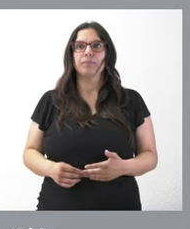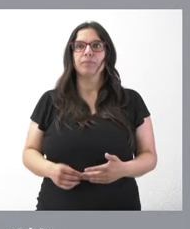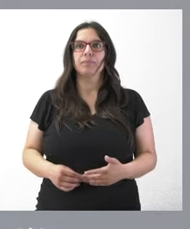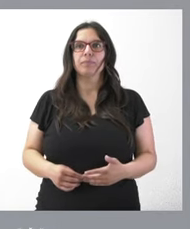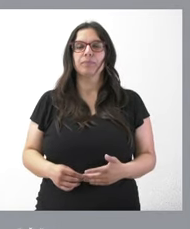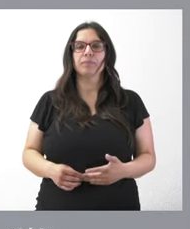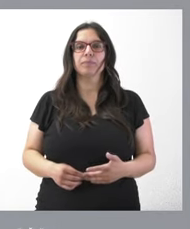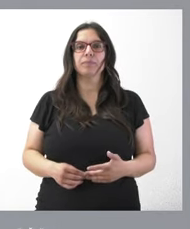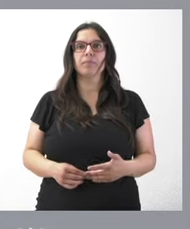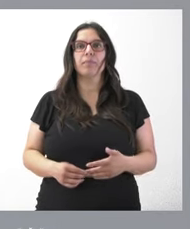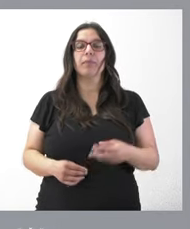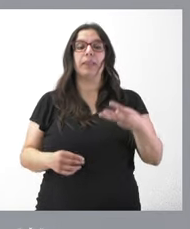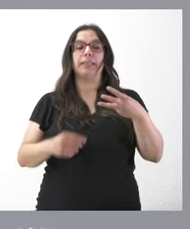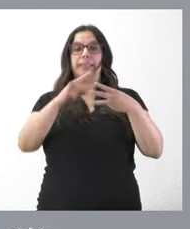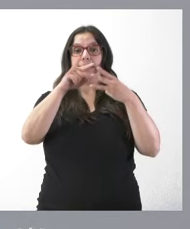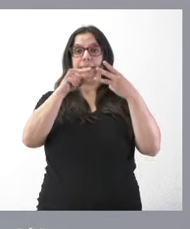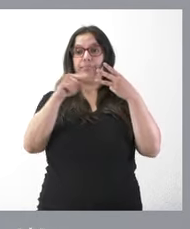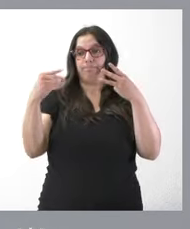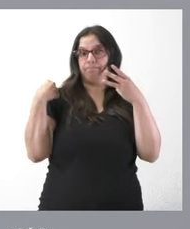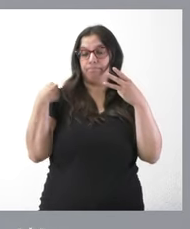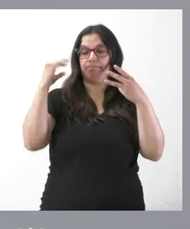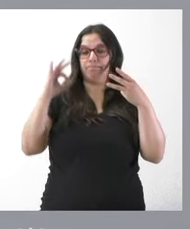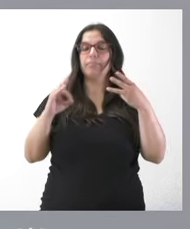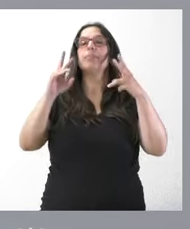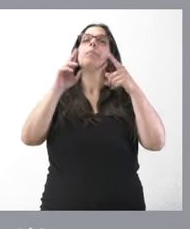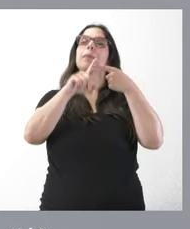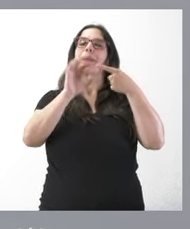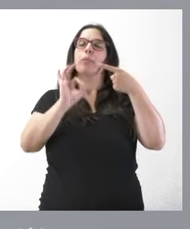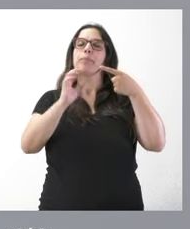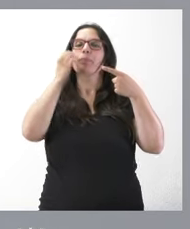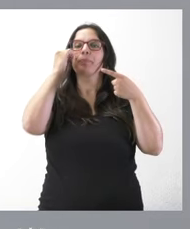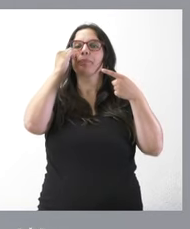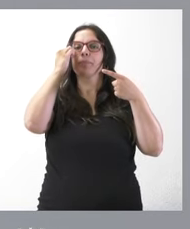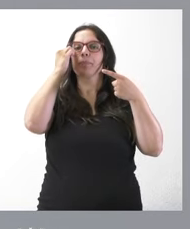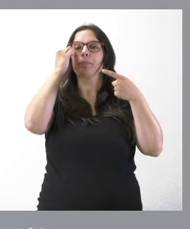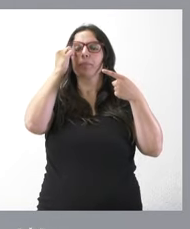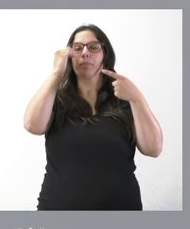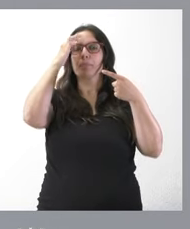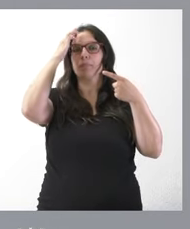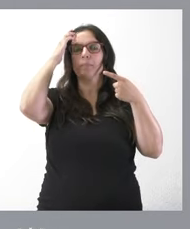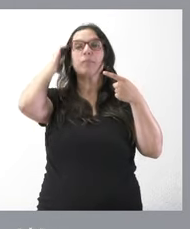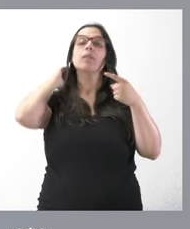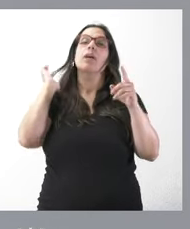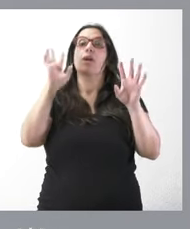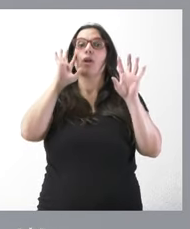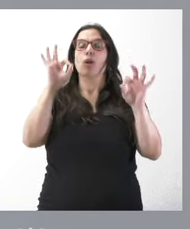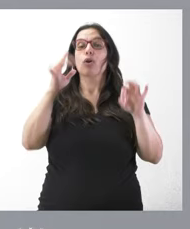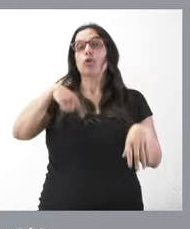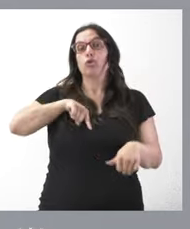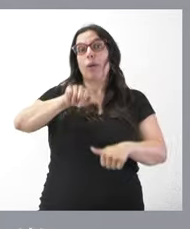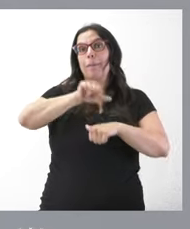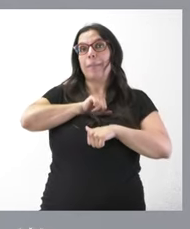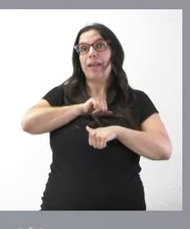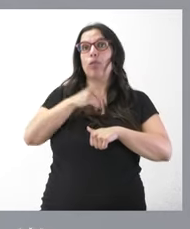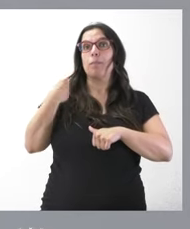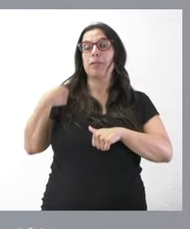pues las tres cuestiones que usted plantea en relación con la primera de ellas lógicamente lo que estamos esperando es el desdoblamiento